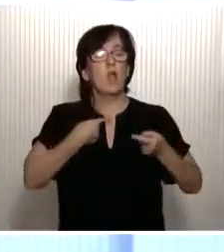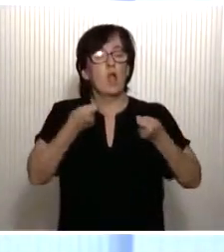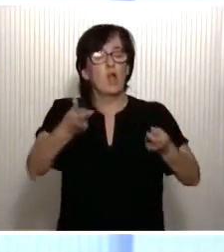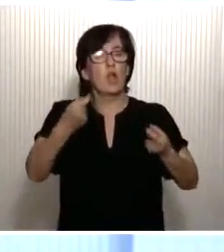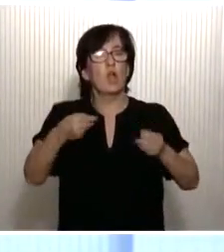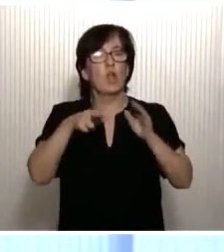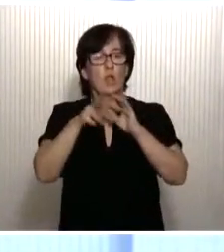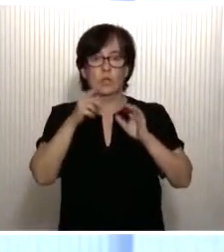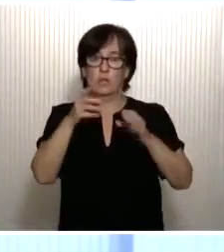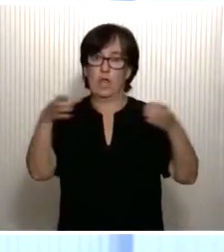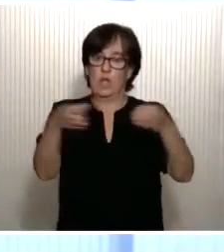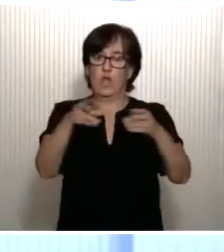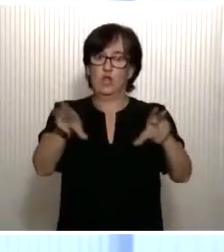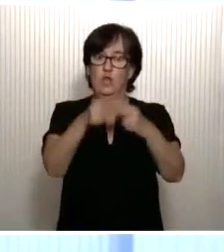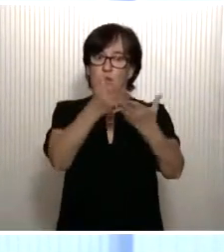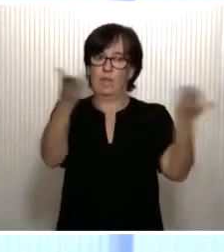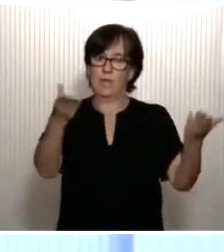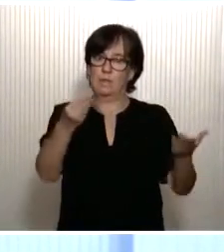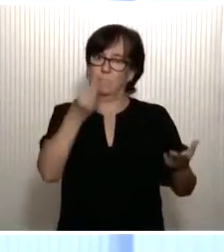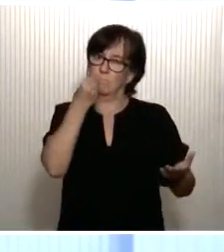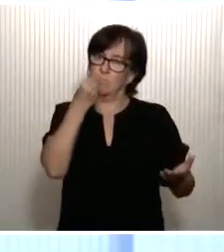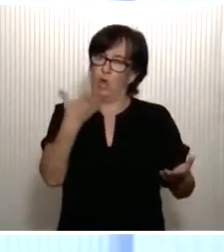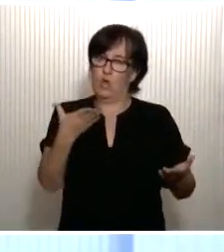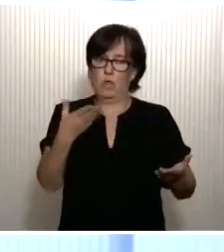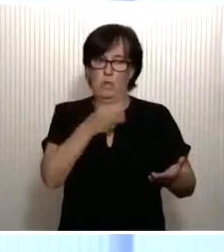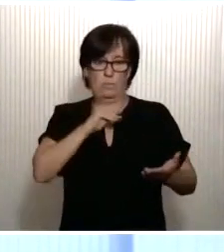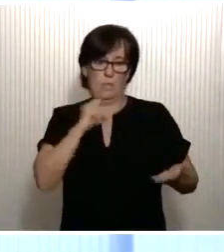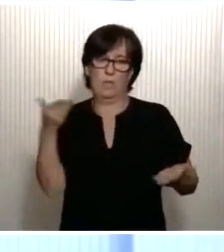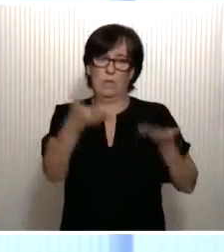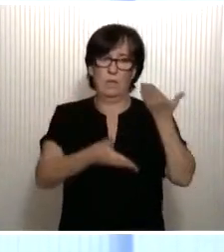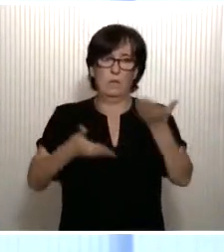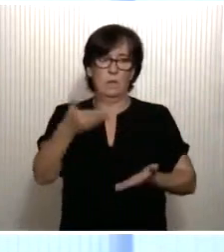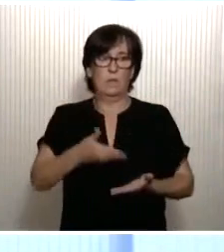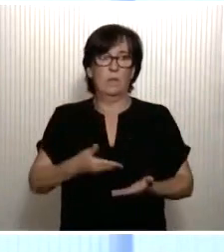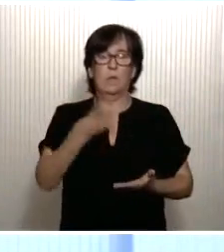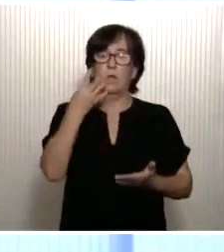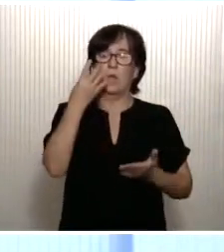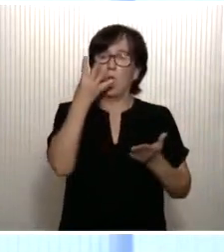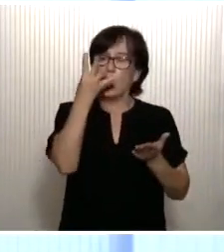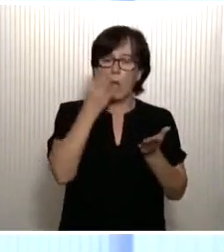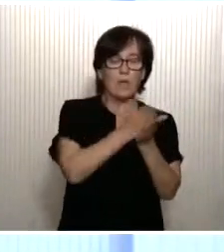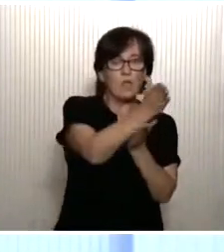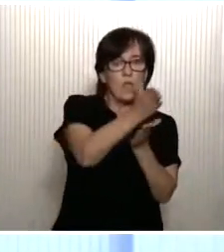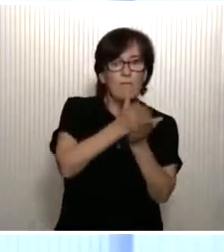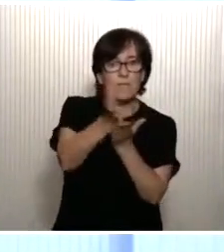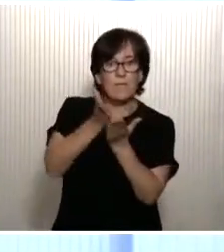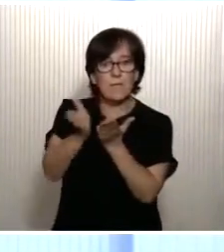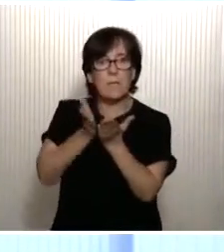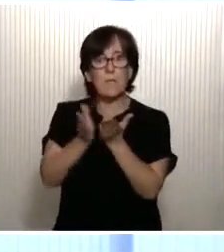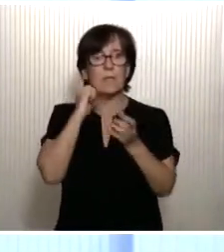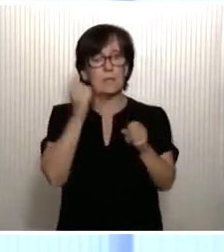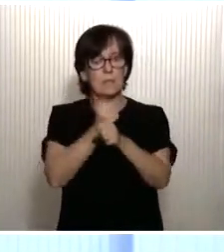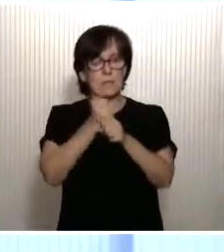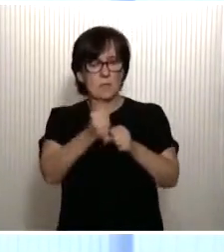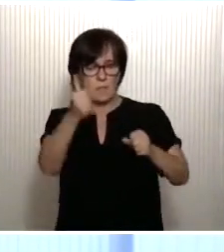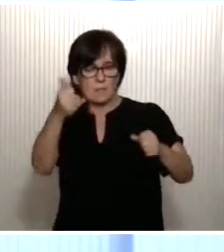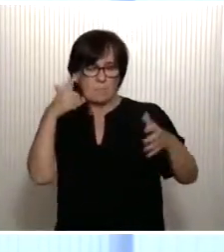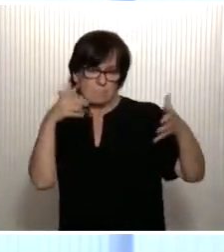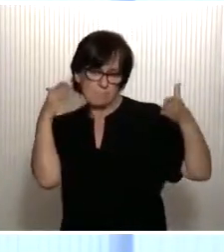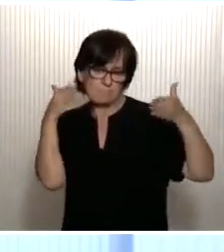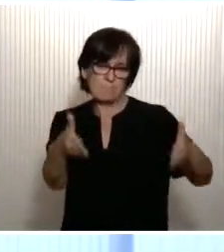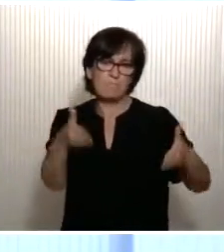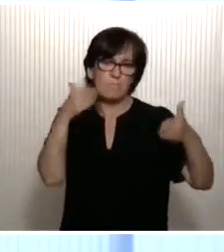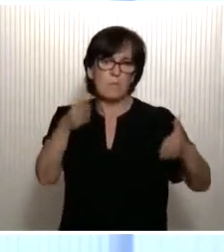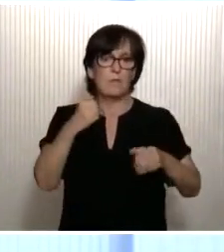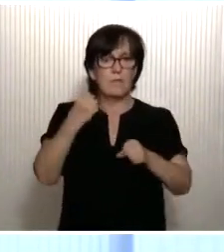conjunto de la sociedad española. Por tanto, son cuatro vías de trabajo en las que debemos aplicar todo nuestro talento y todo nuestro